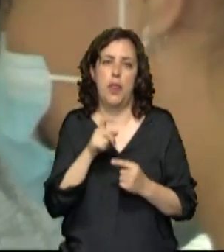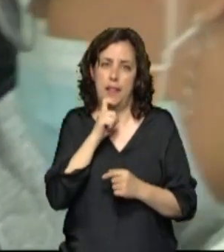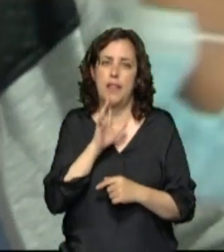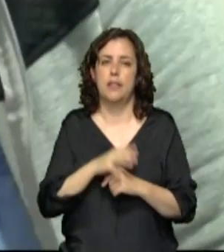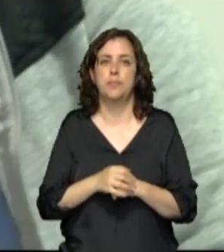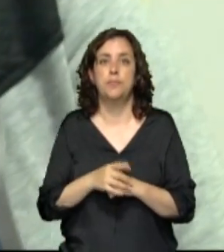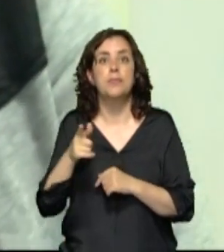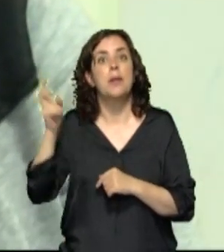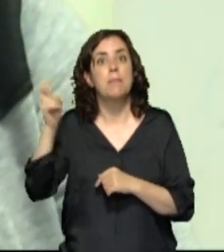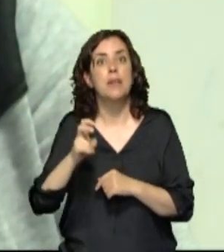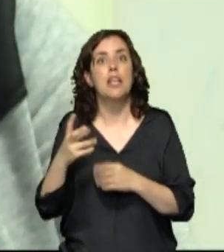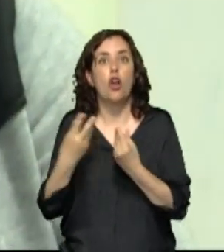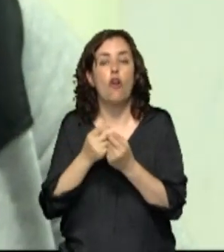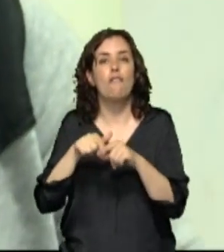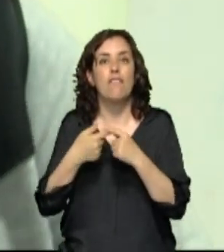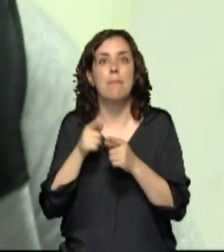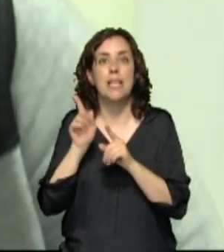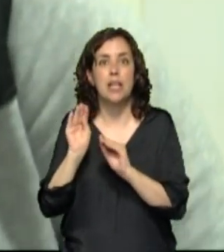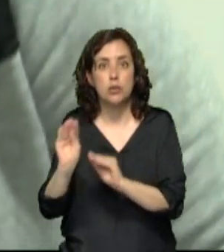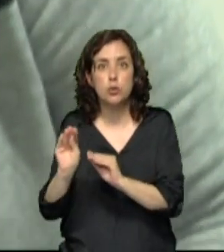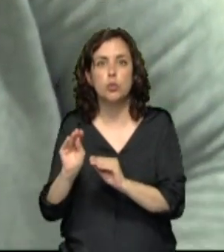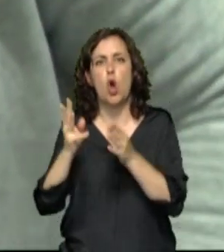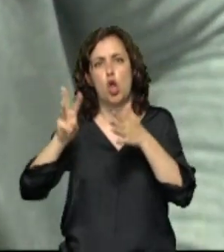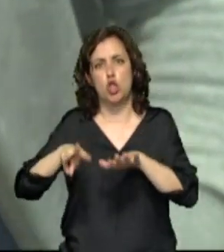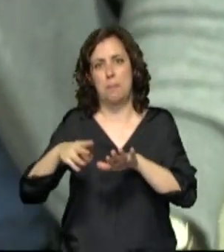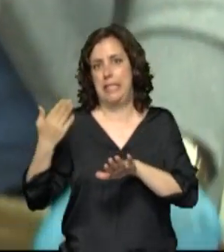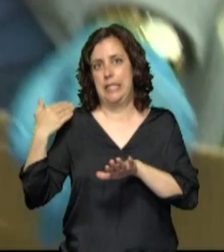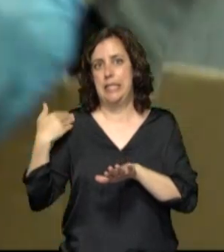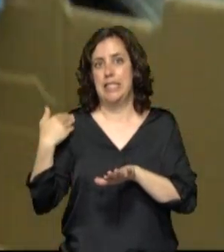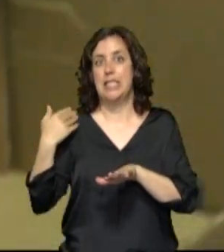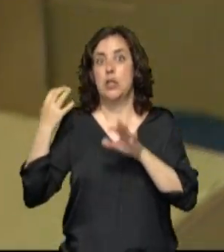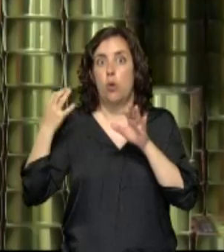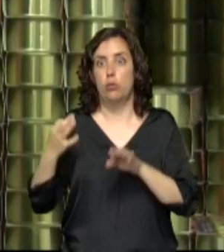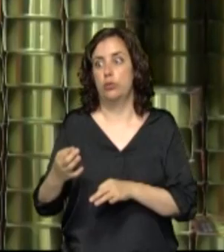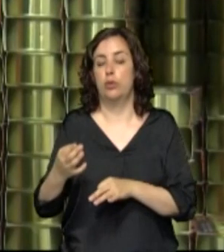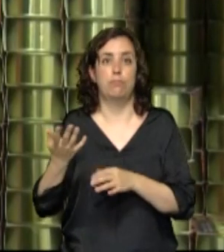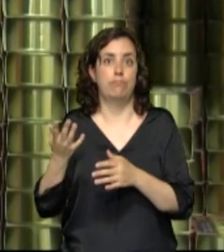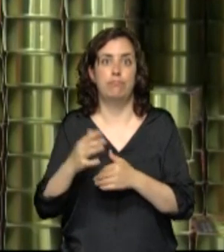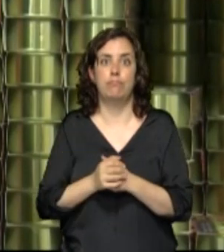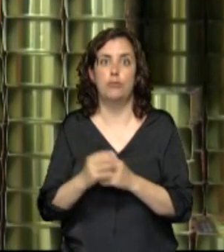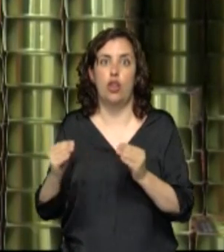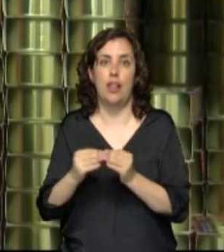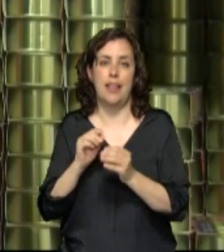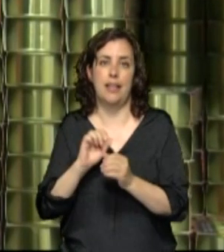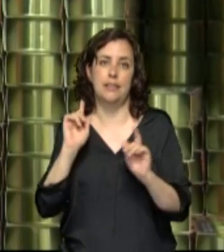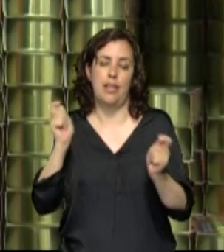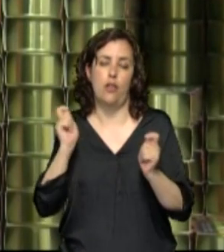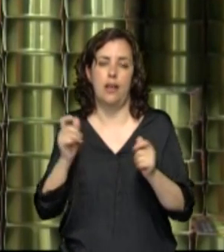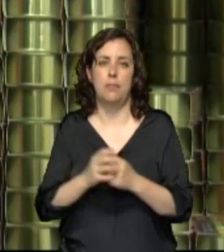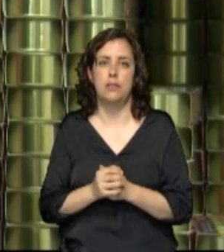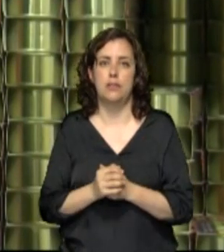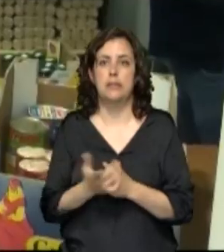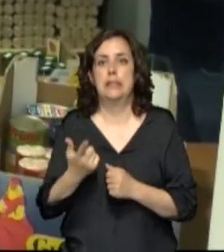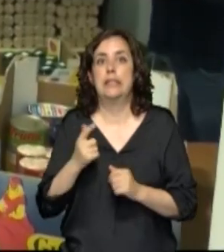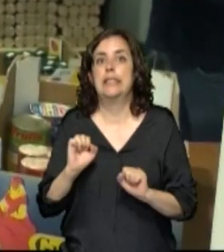con su familia hace ocho meses. A los seis se decretó el estado de alarma. Nos ha golpeado bastante, pero bueno, estamos